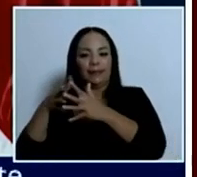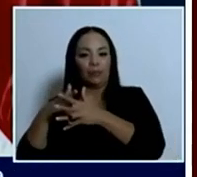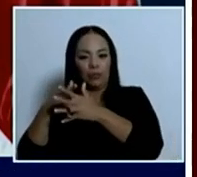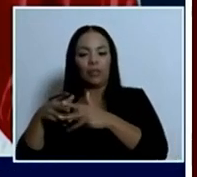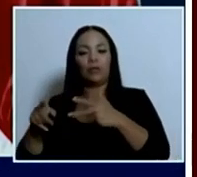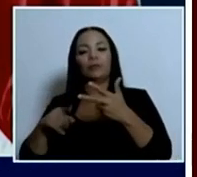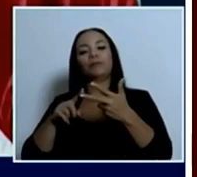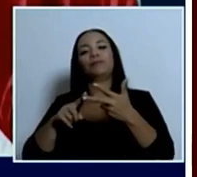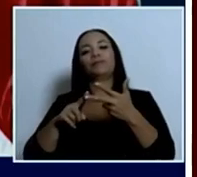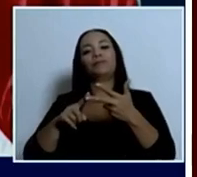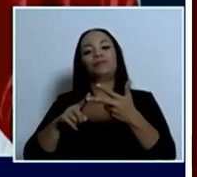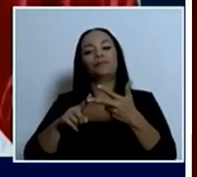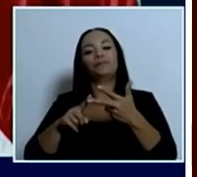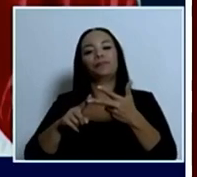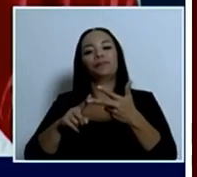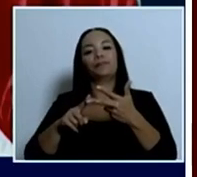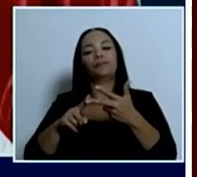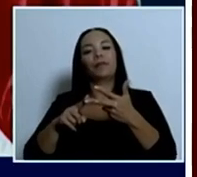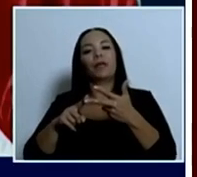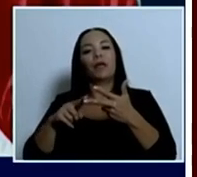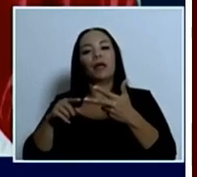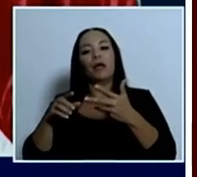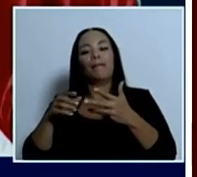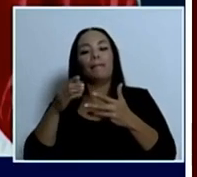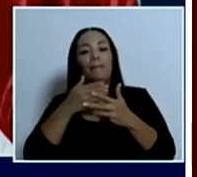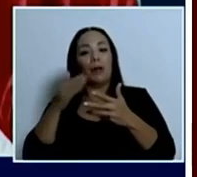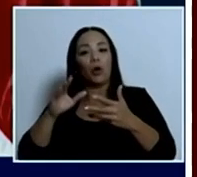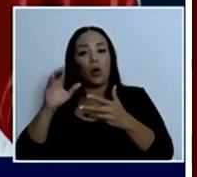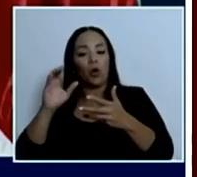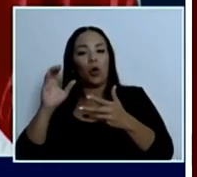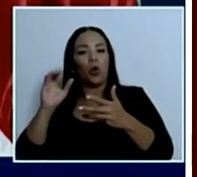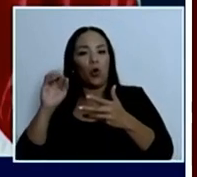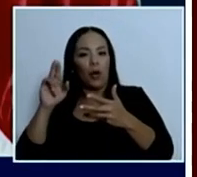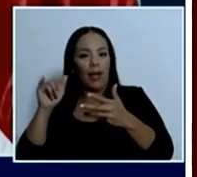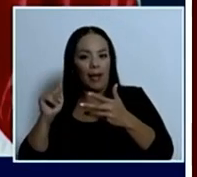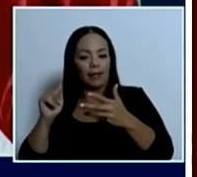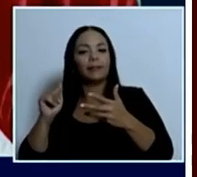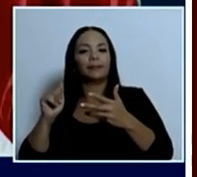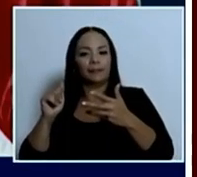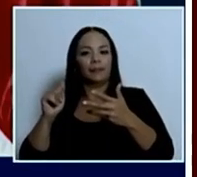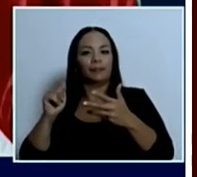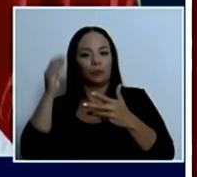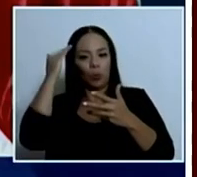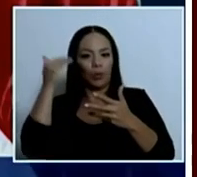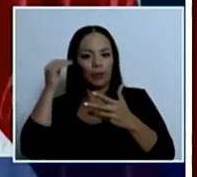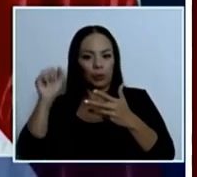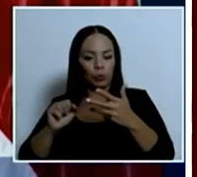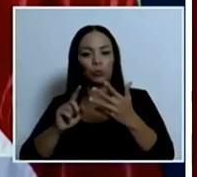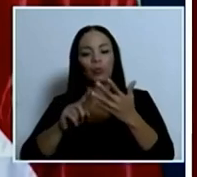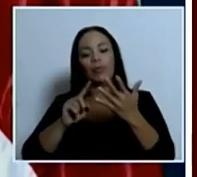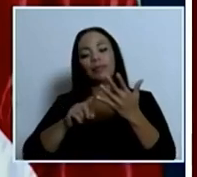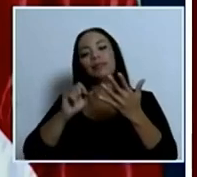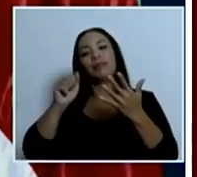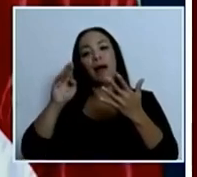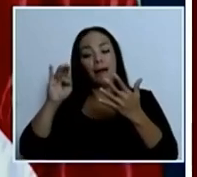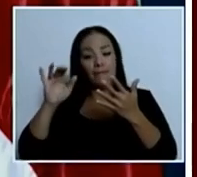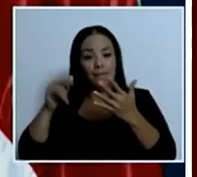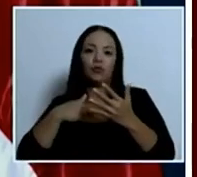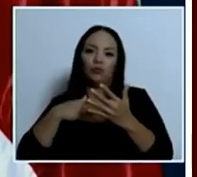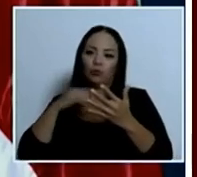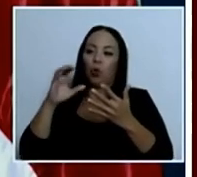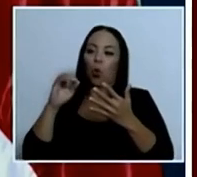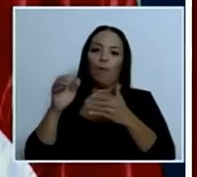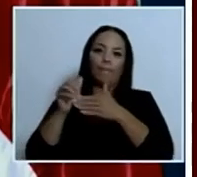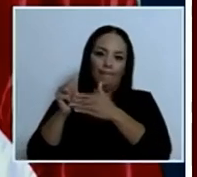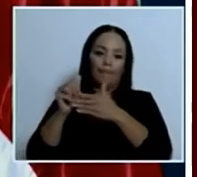y el presidente de Zambia hace poco. Yo dije que la democracia tiene que ser, la palabra tal vez